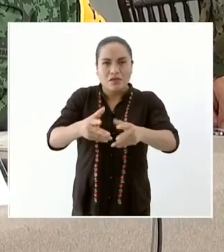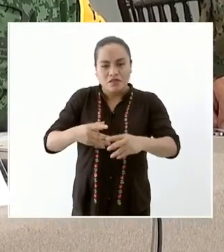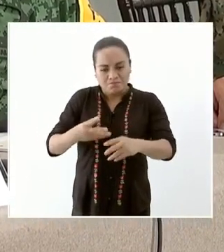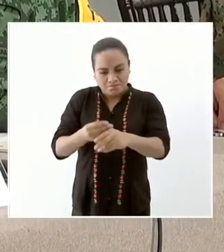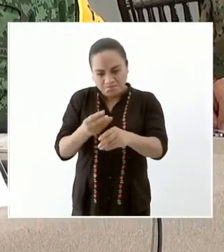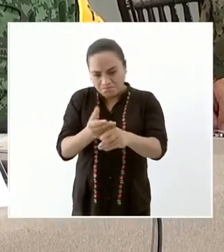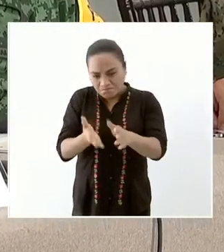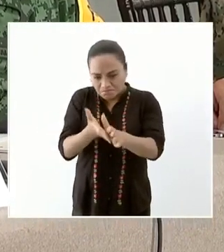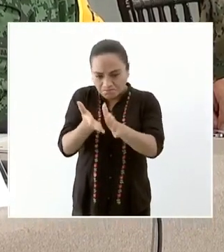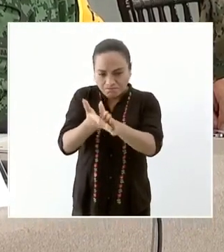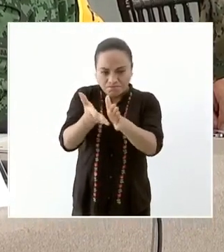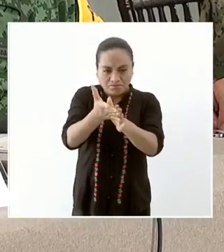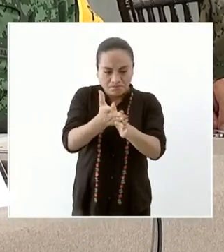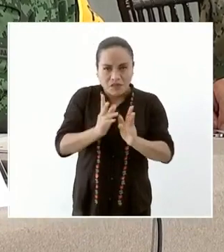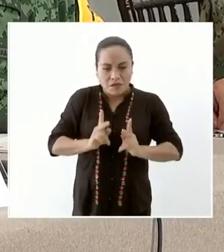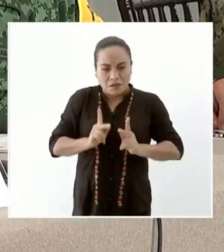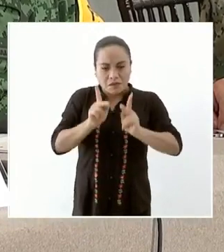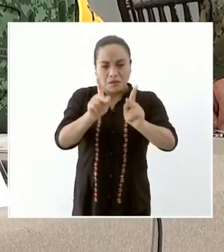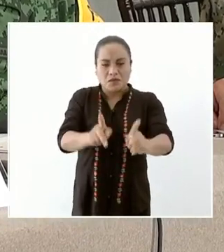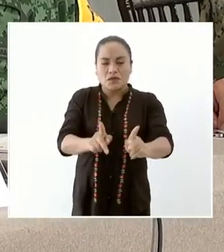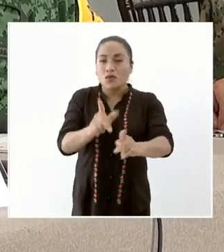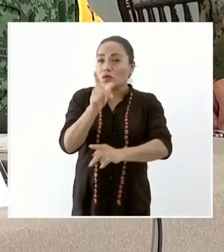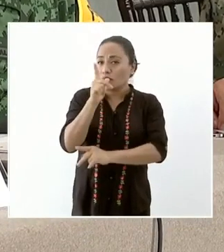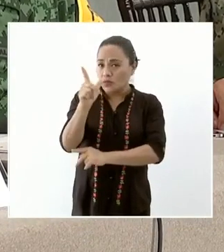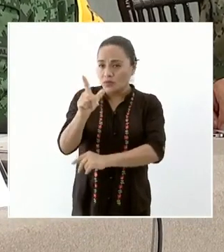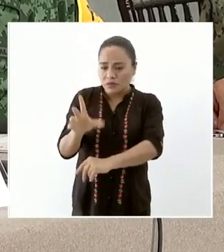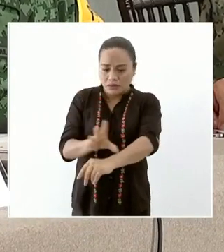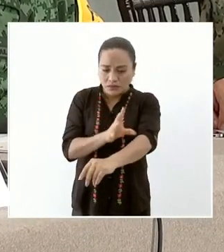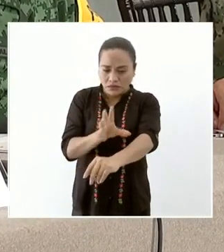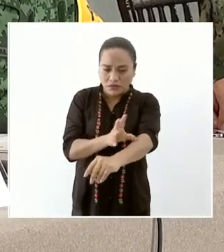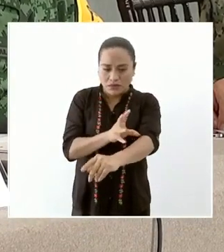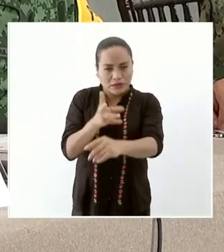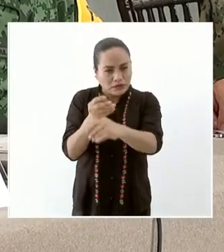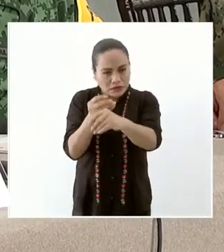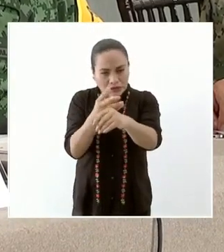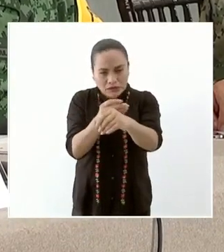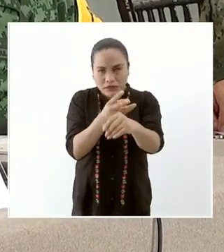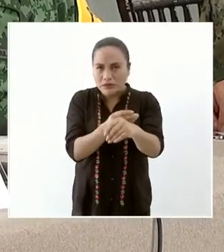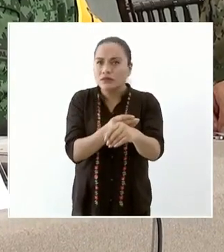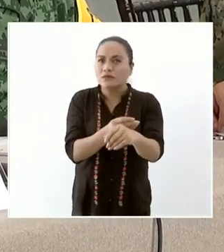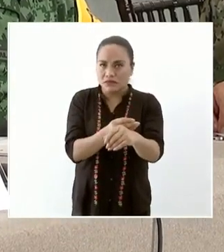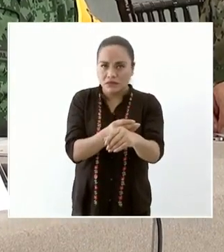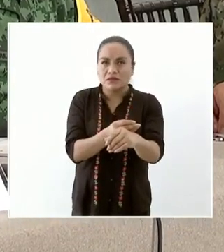restablecer el servicio de energía eléctrica para